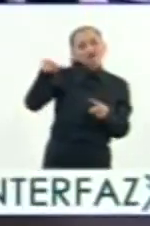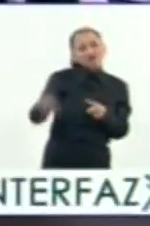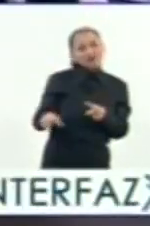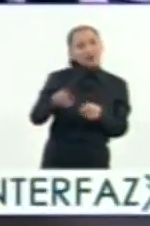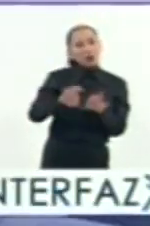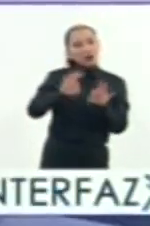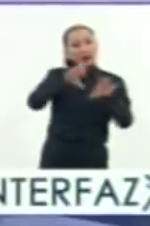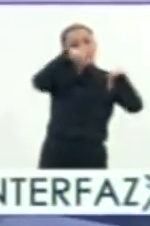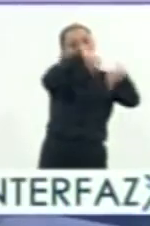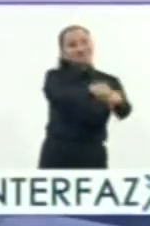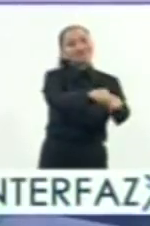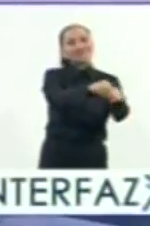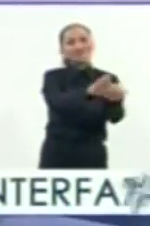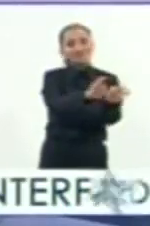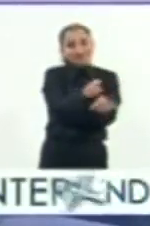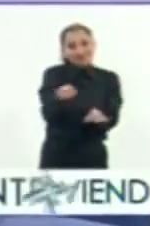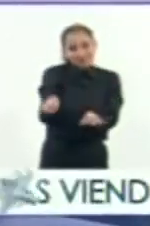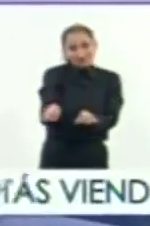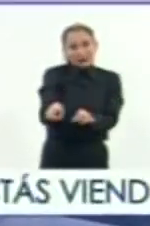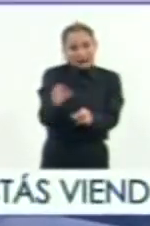un conquistador clave?